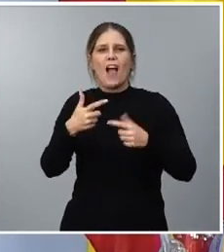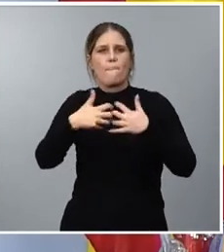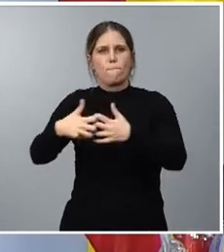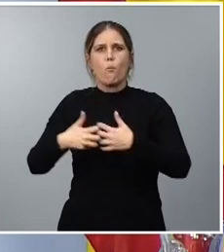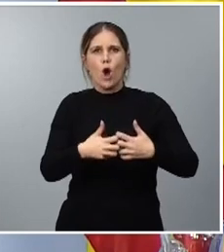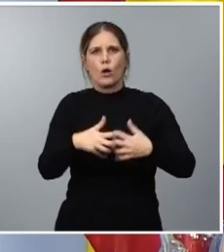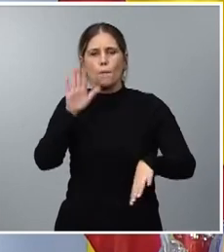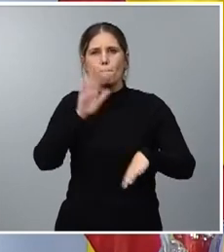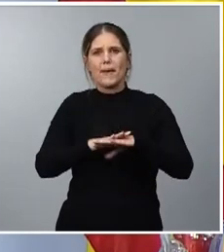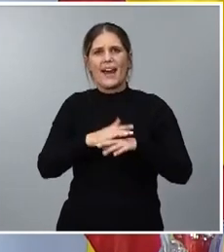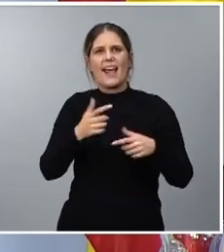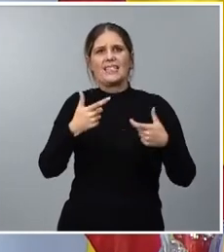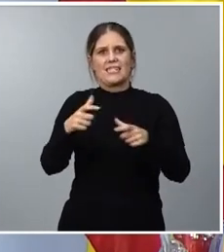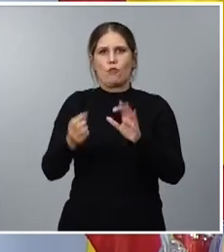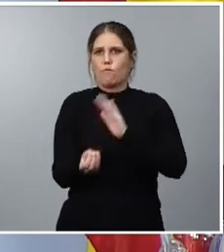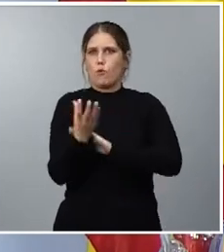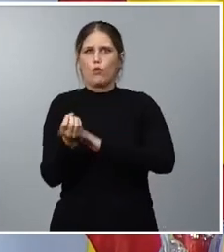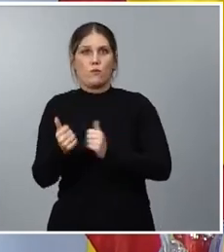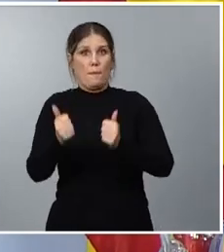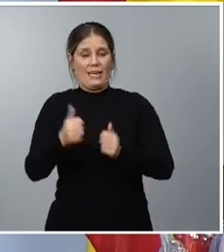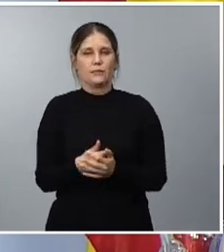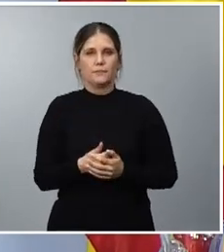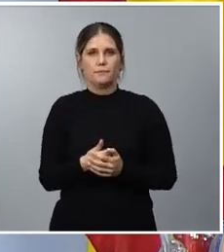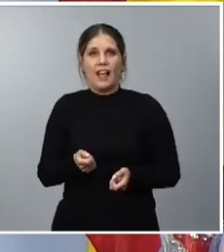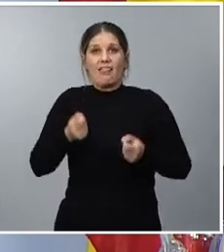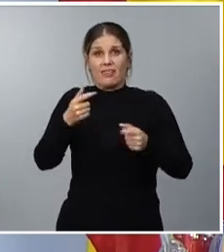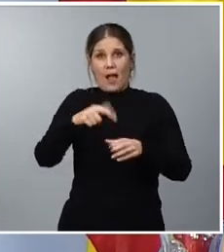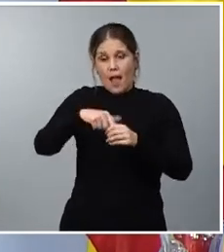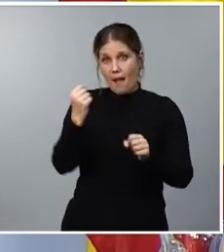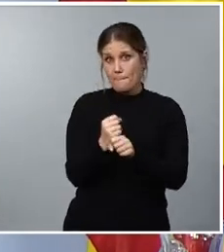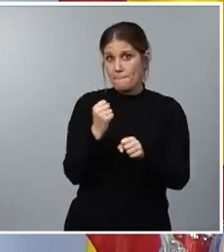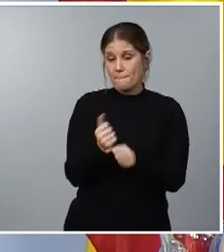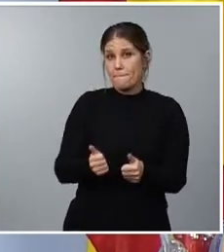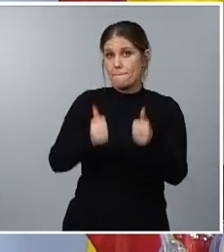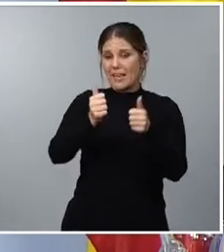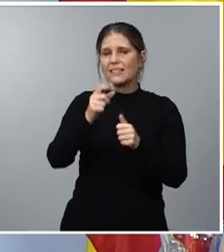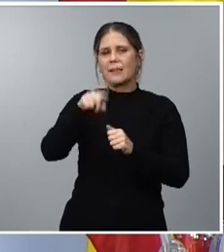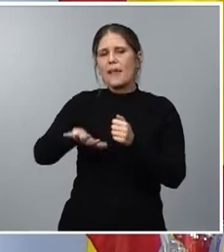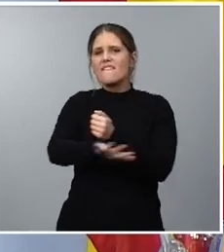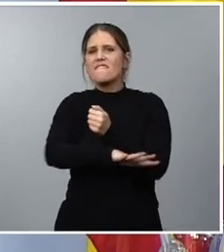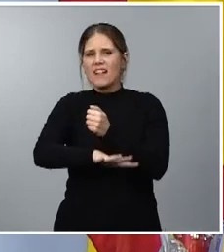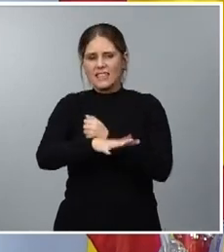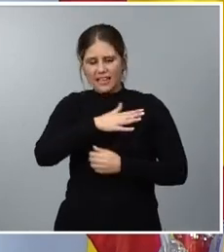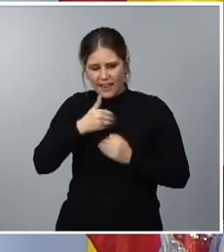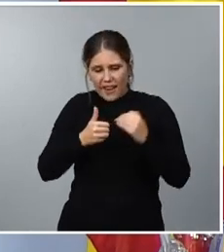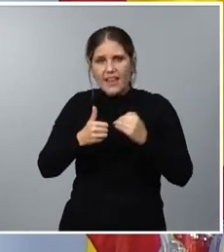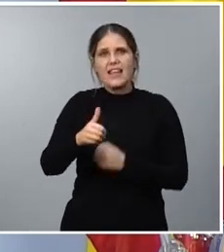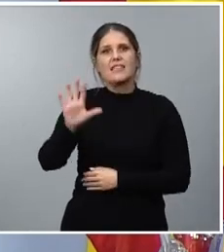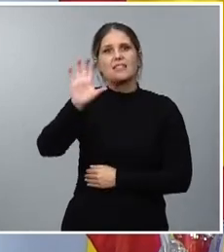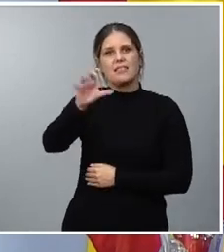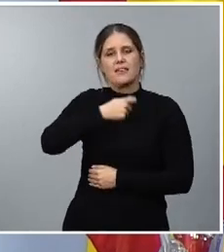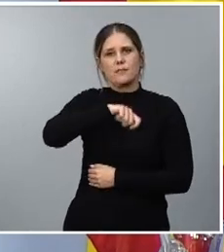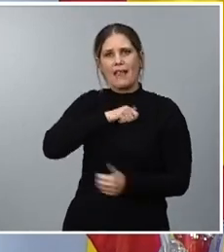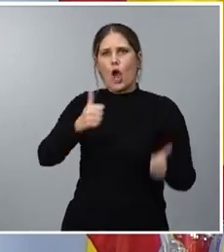a los sectores más productivos, sobre todo para generar empleo y para asentar la fase de una España más competitiva.